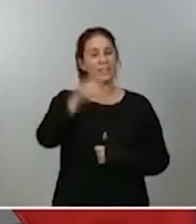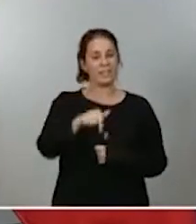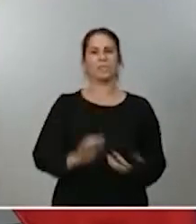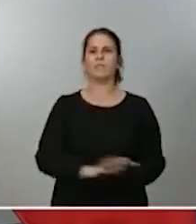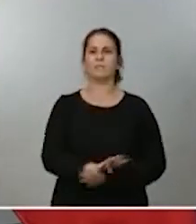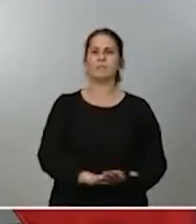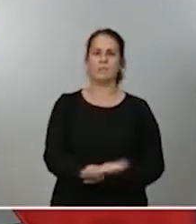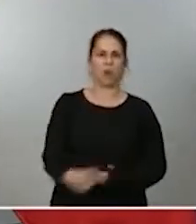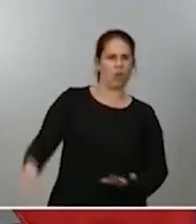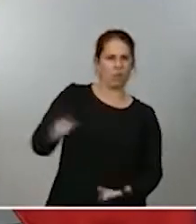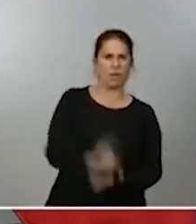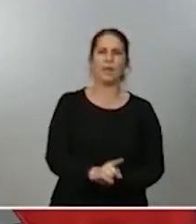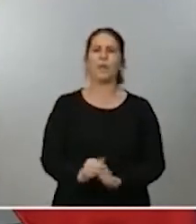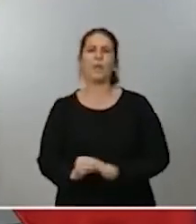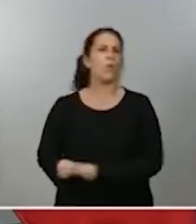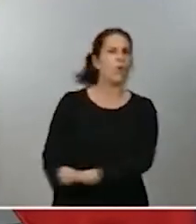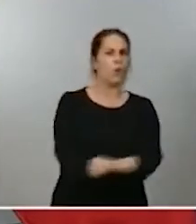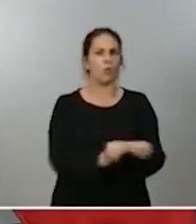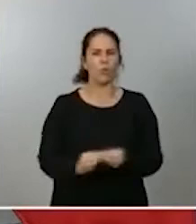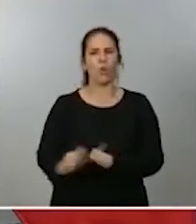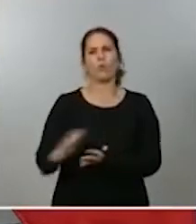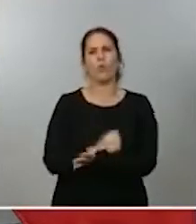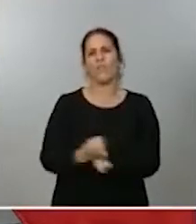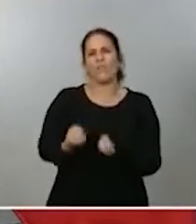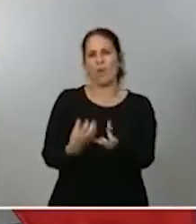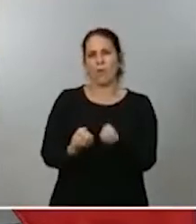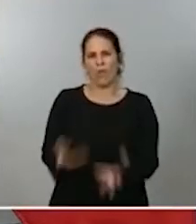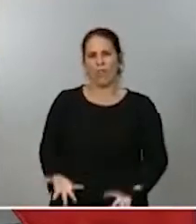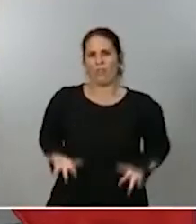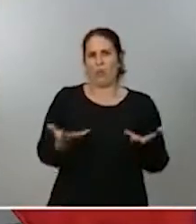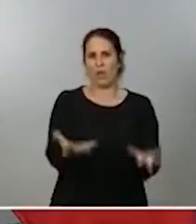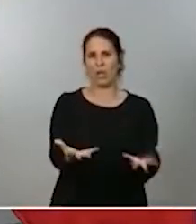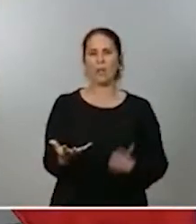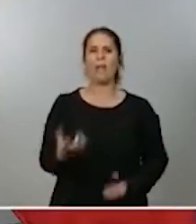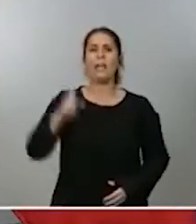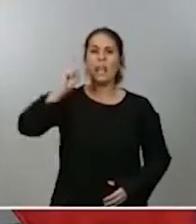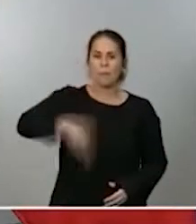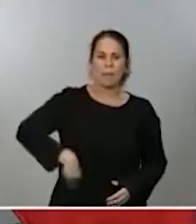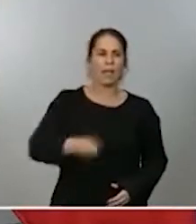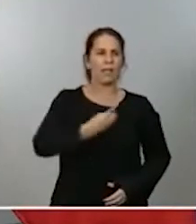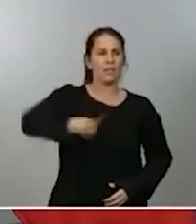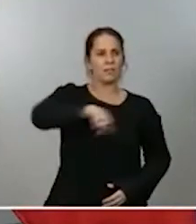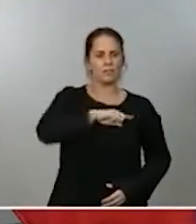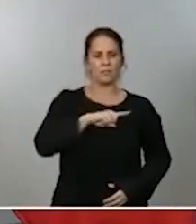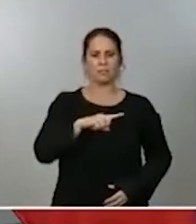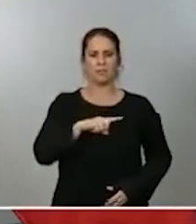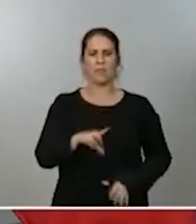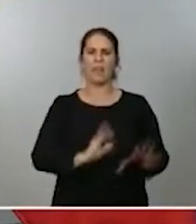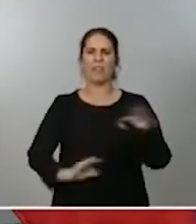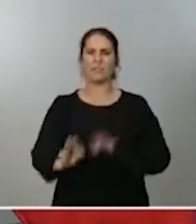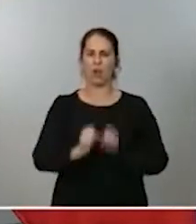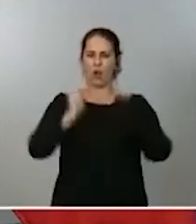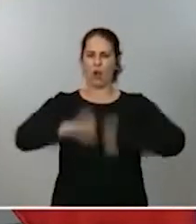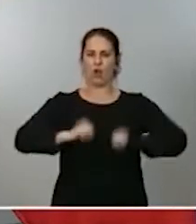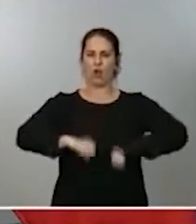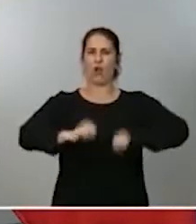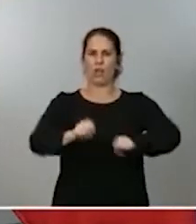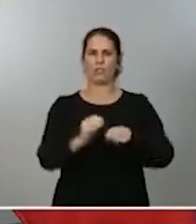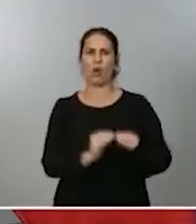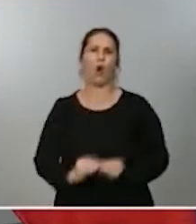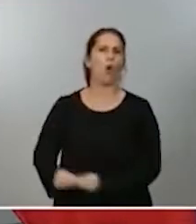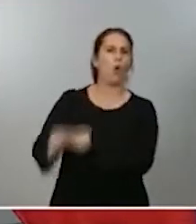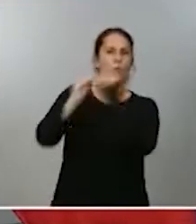común toda la información disponible y también vamos a adoptar decisiones compartidas que sean homogéneas, que sean